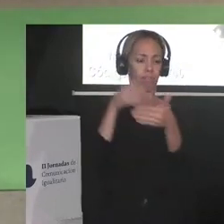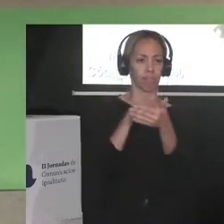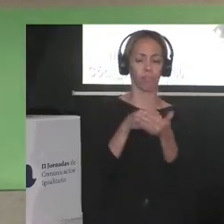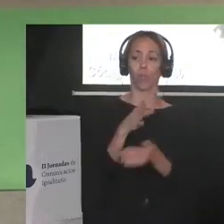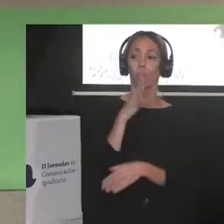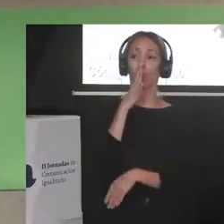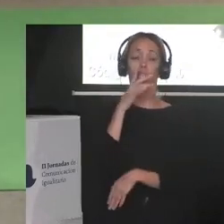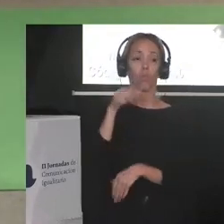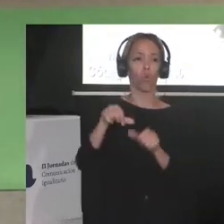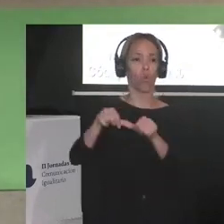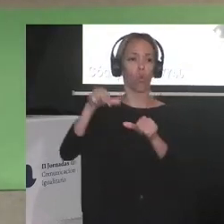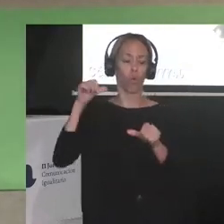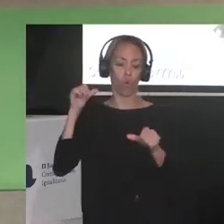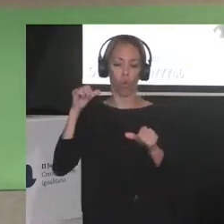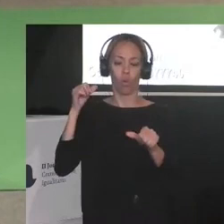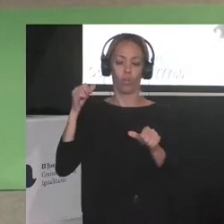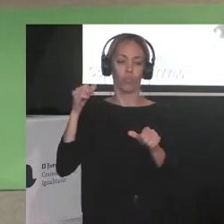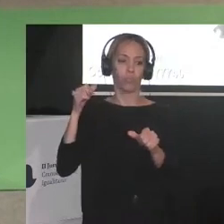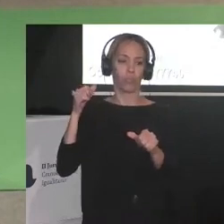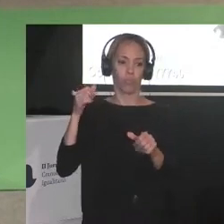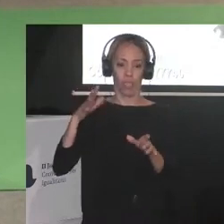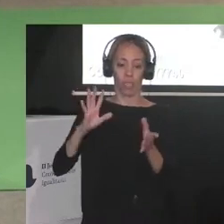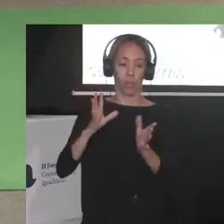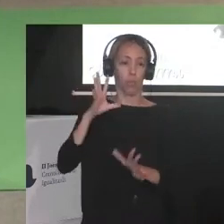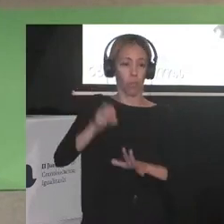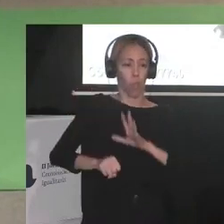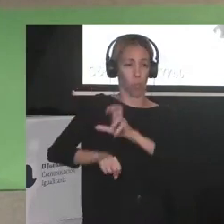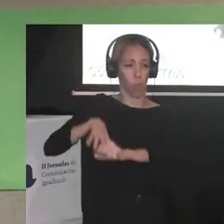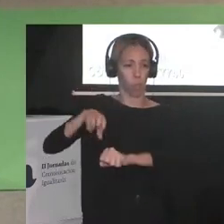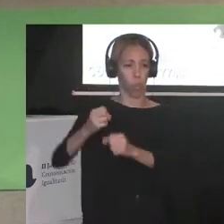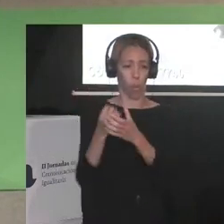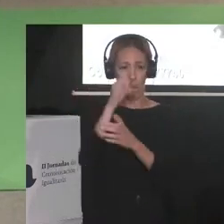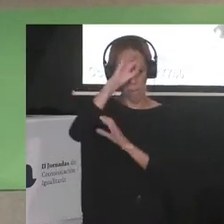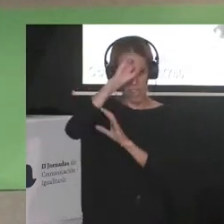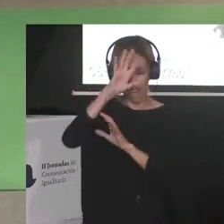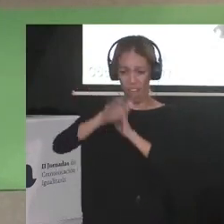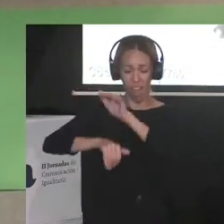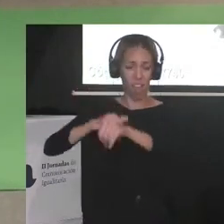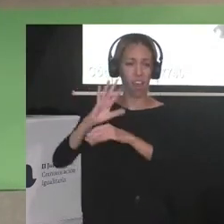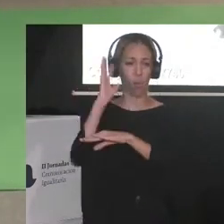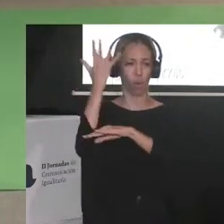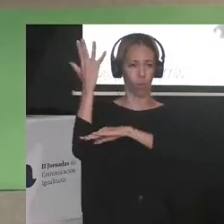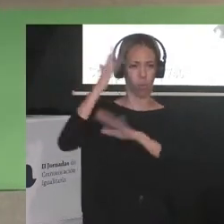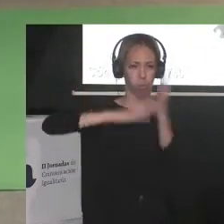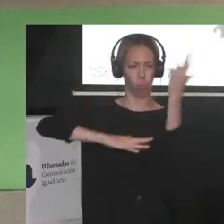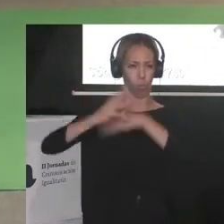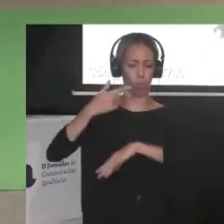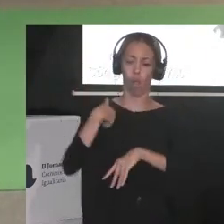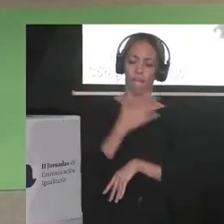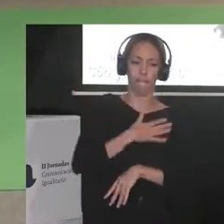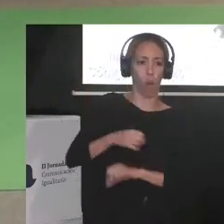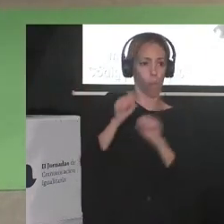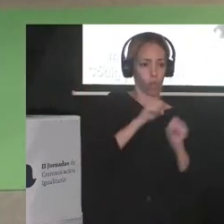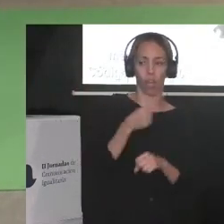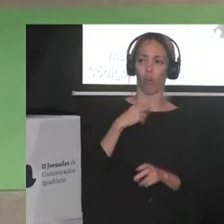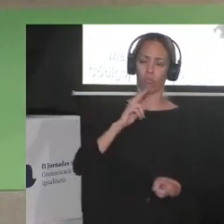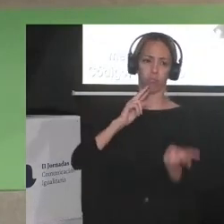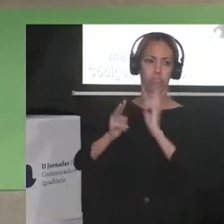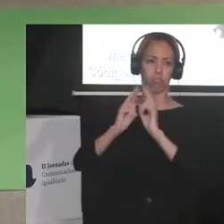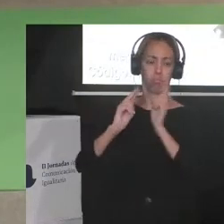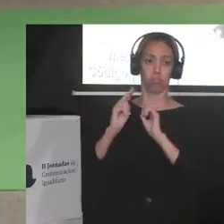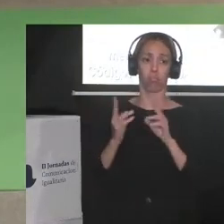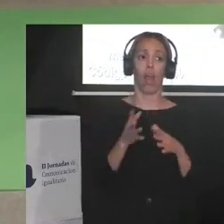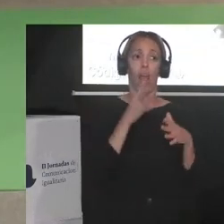las lagunas y los bosques de la explotación minera así de lejos está hoy el periodismo del pueblo